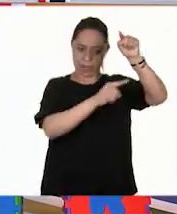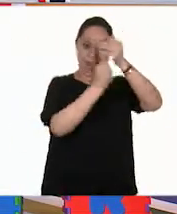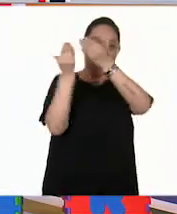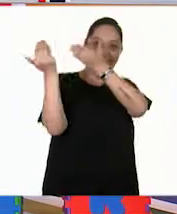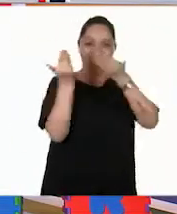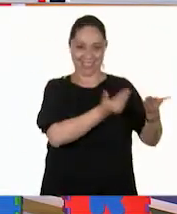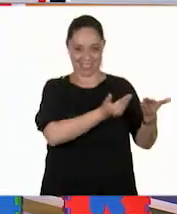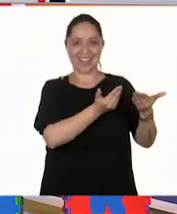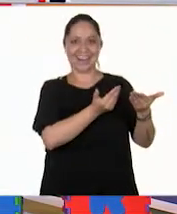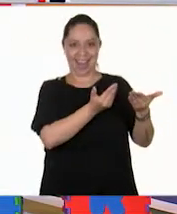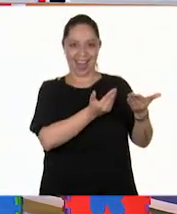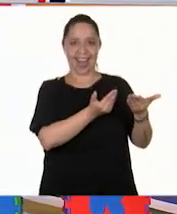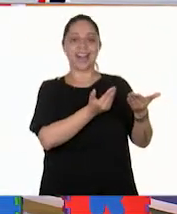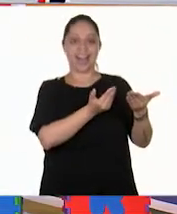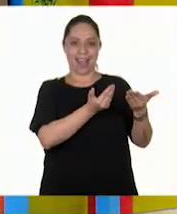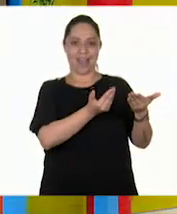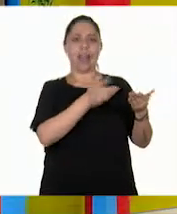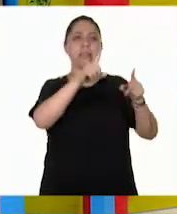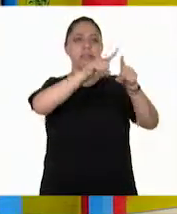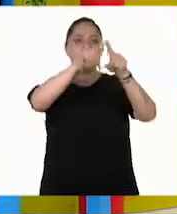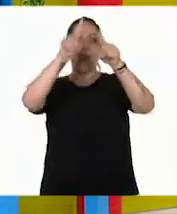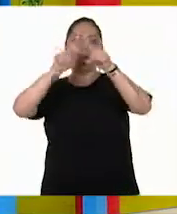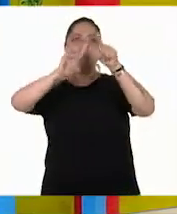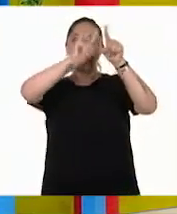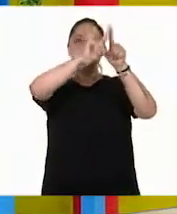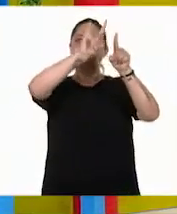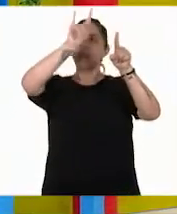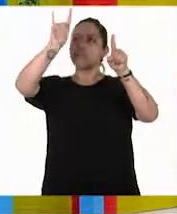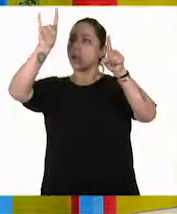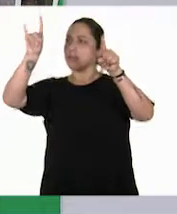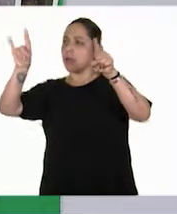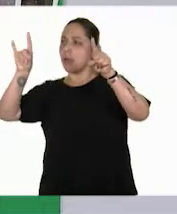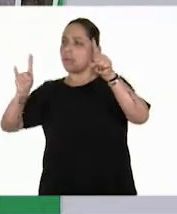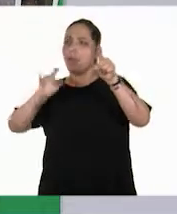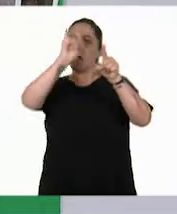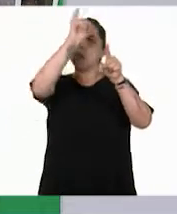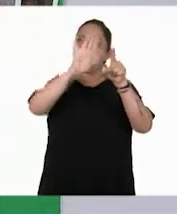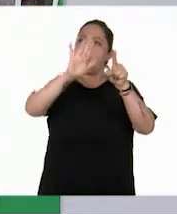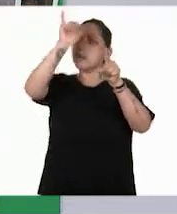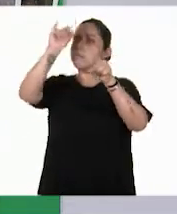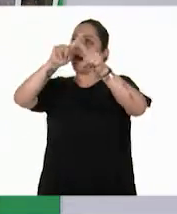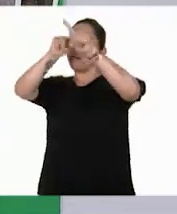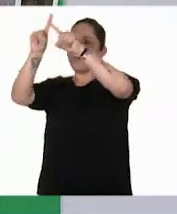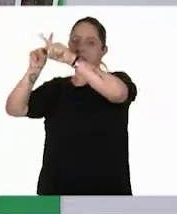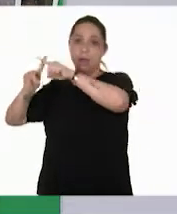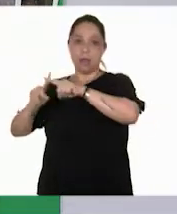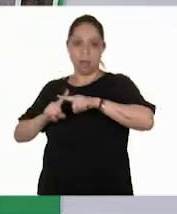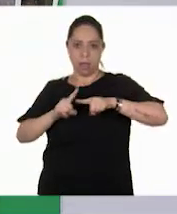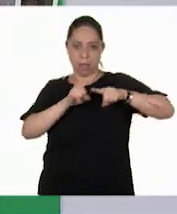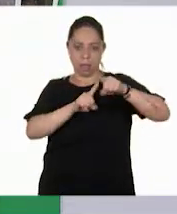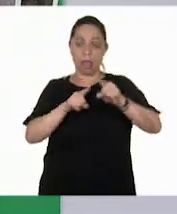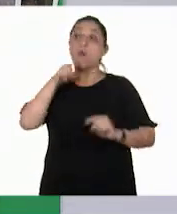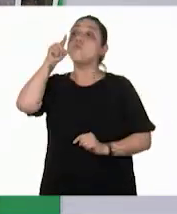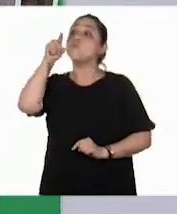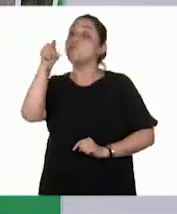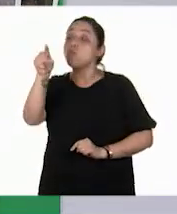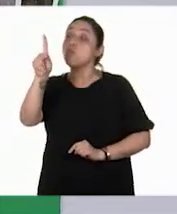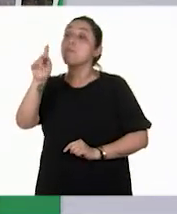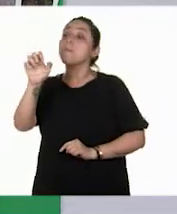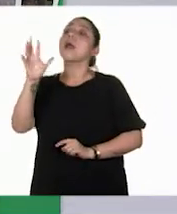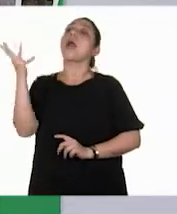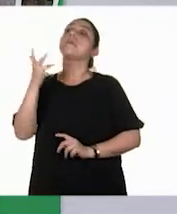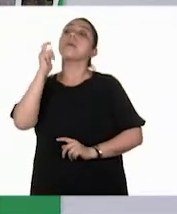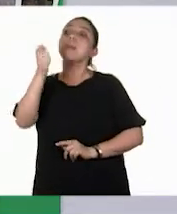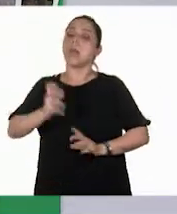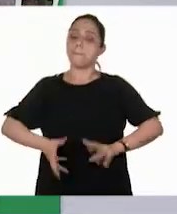Pasa por diferentes casillas en las que tenemos diversas imágenes. Pepe, tú lo que te encargarás es de tirar el dado.